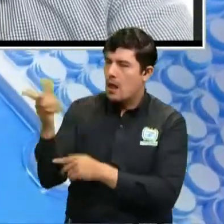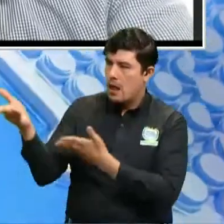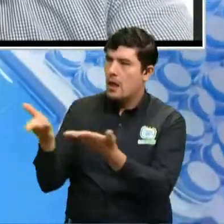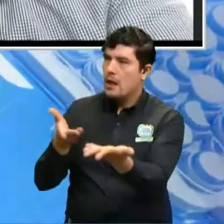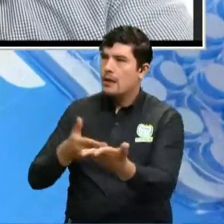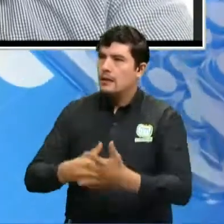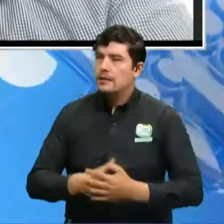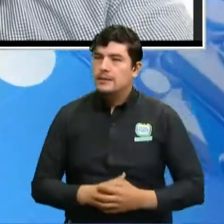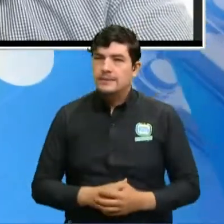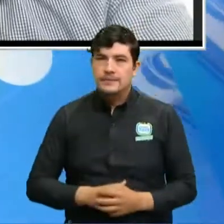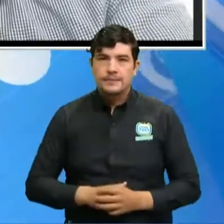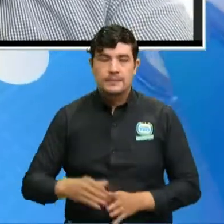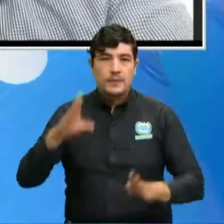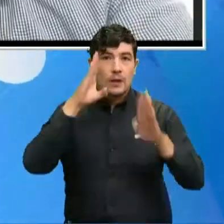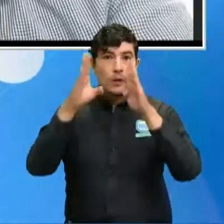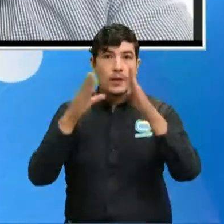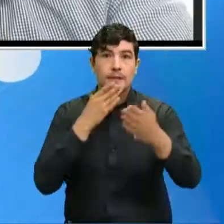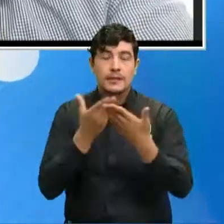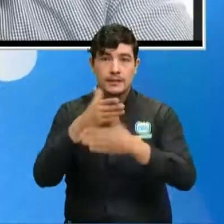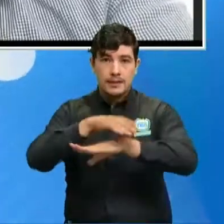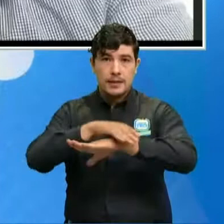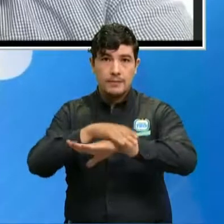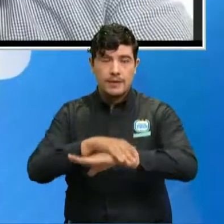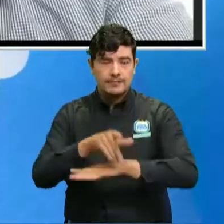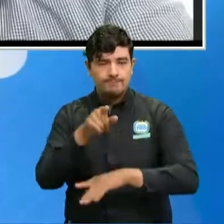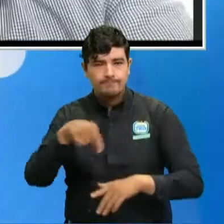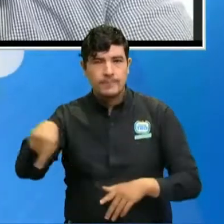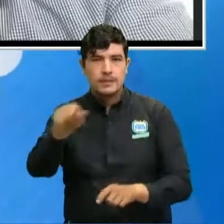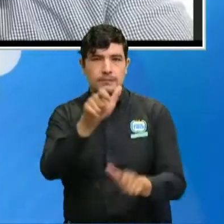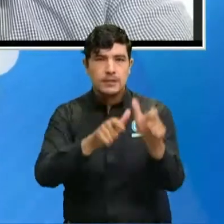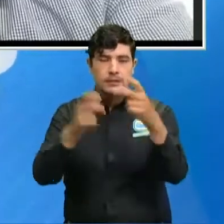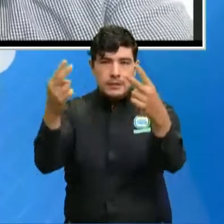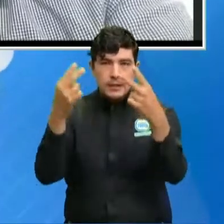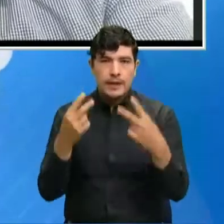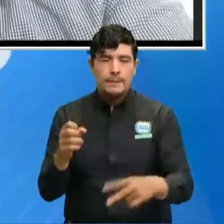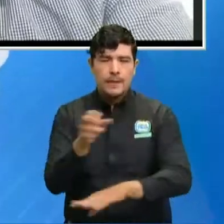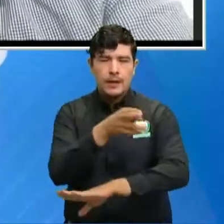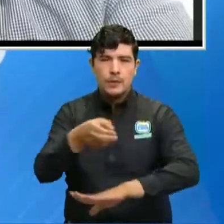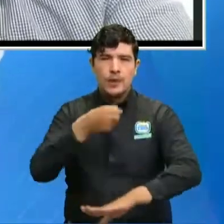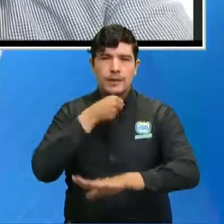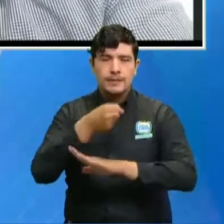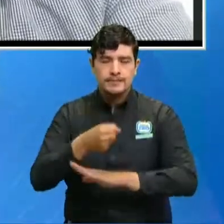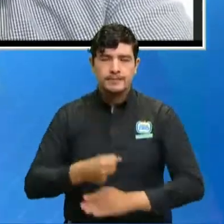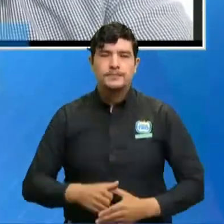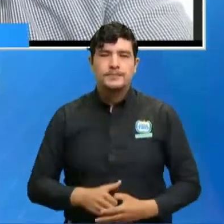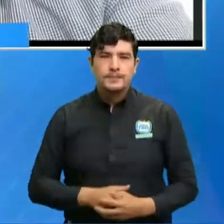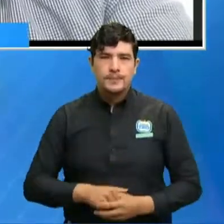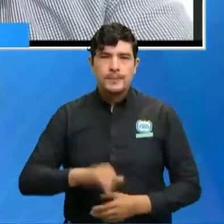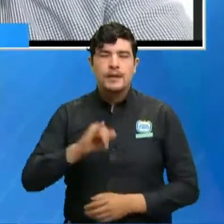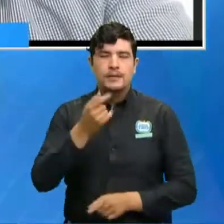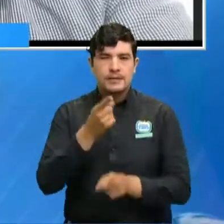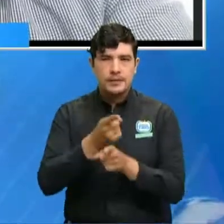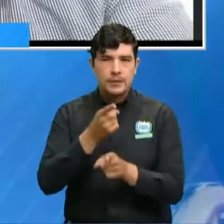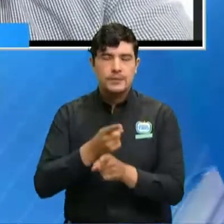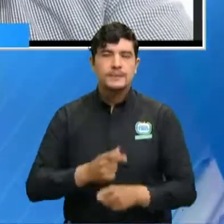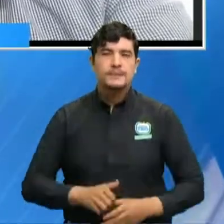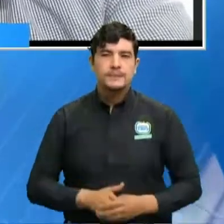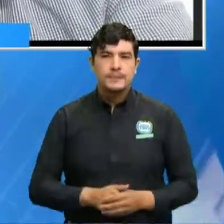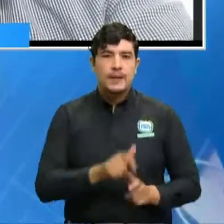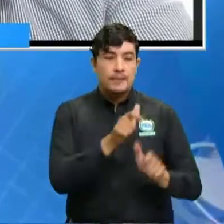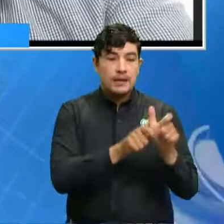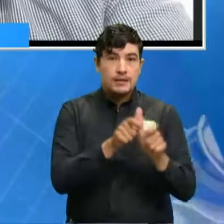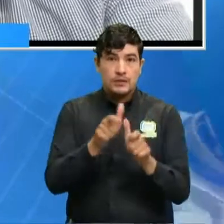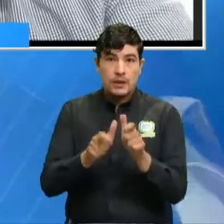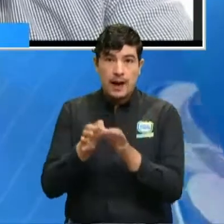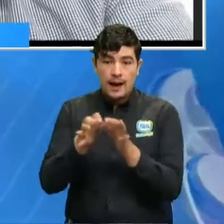Sergio, muy buenas tardes para ti y para todos, por supuesto, los televidentes de Oriente Noticias. Así es, los señores mandatarios pues han